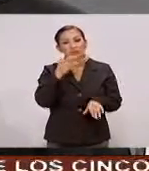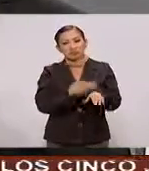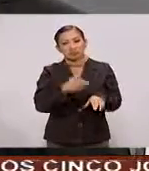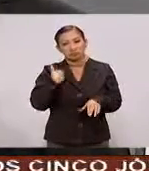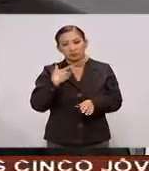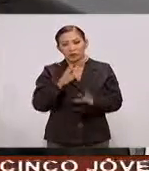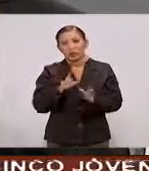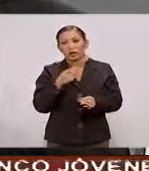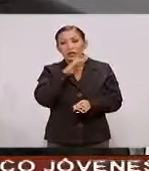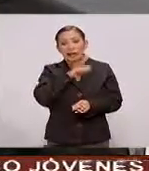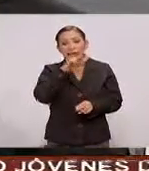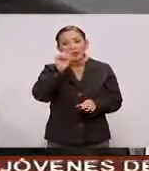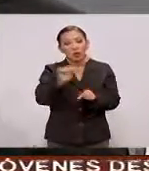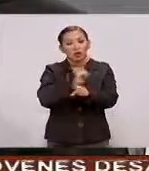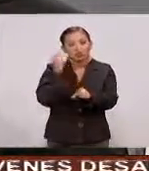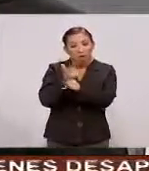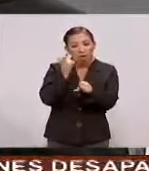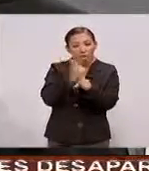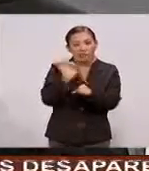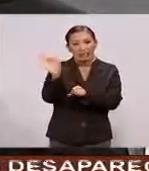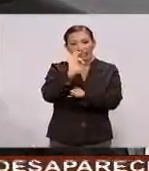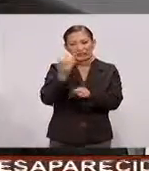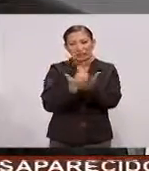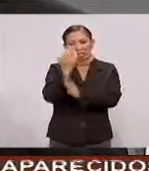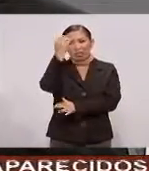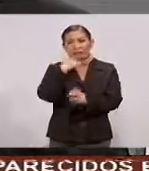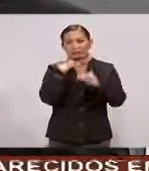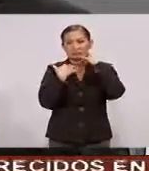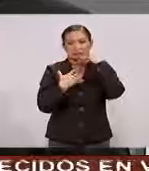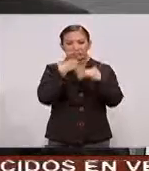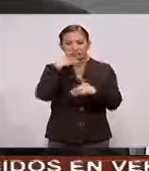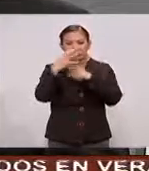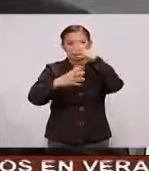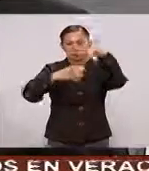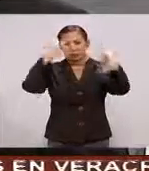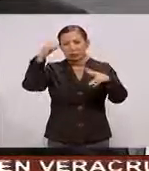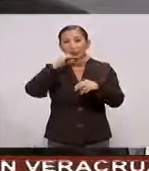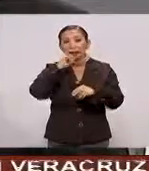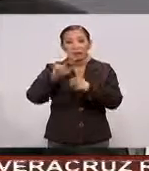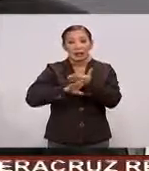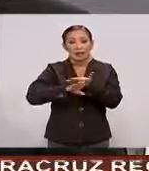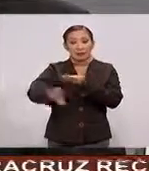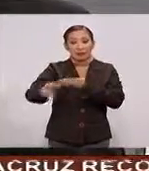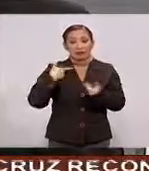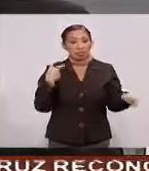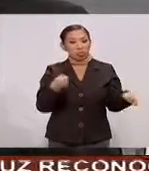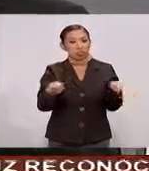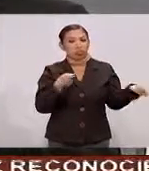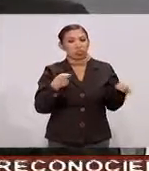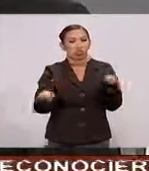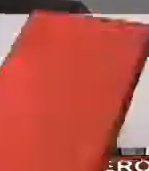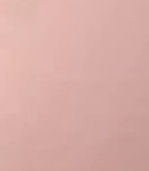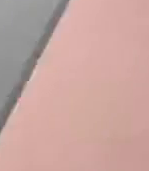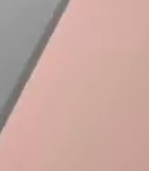oportuna de vehículos ostensiblemente contaminantes Y también que evite ser manipulado